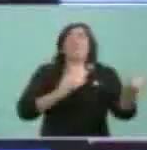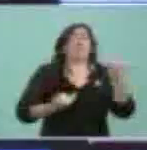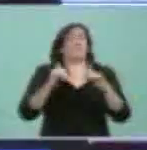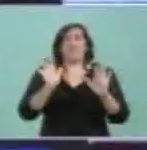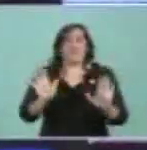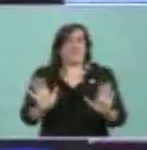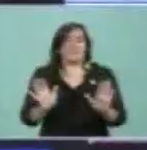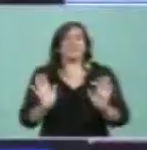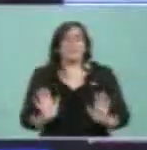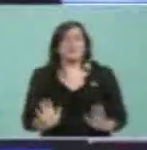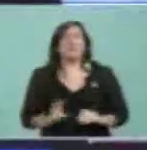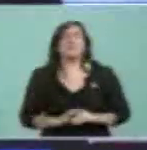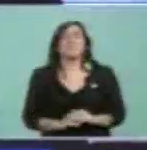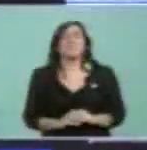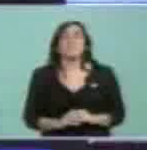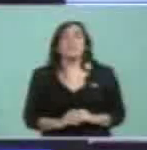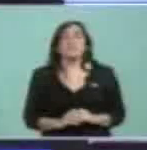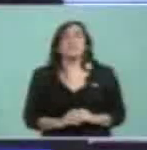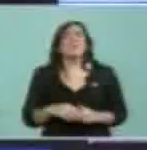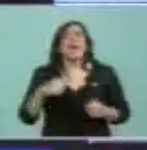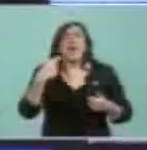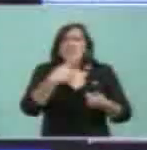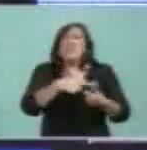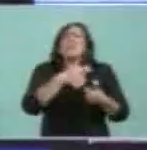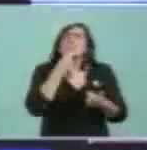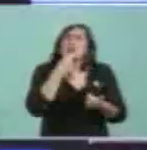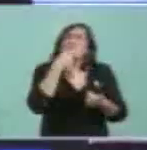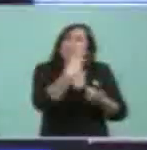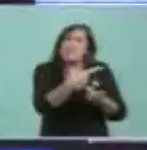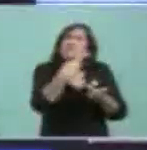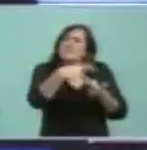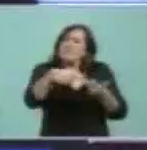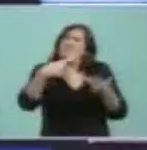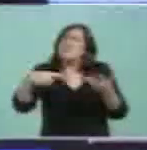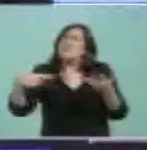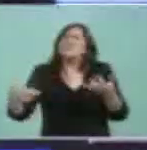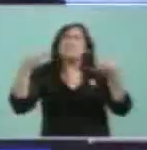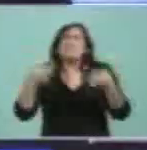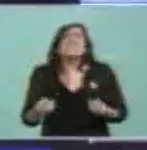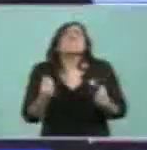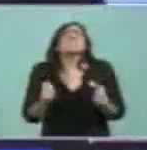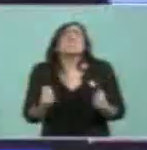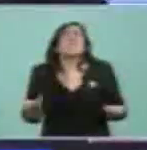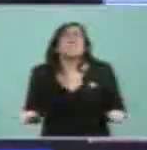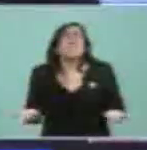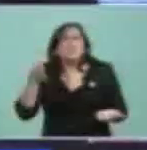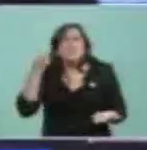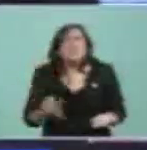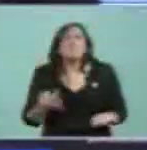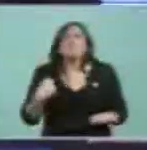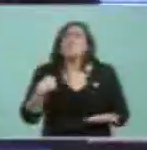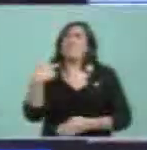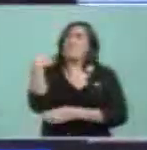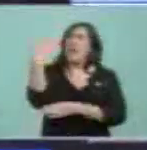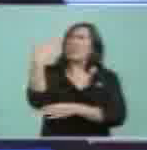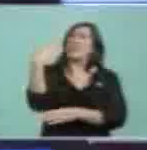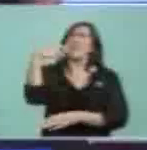estas cosas, ¿qué es tal vez lo más importante?